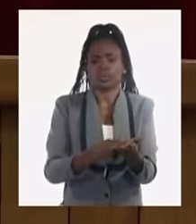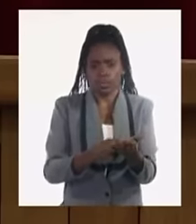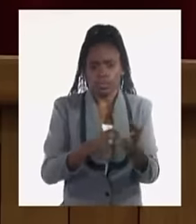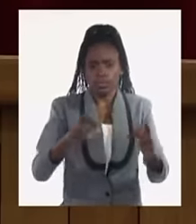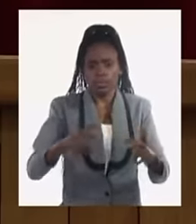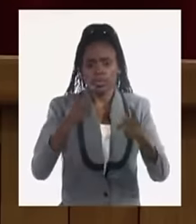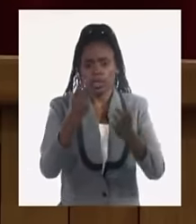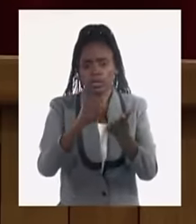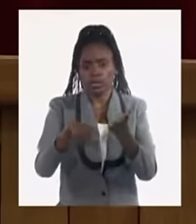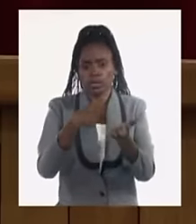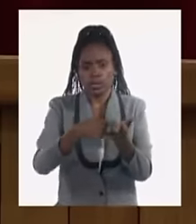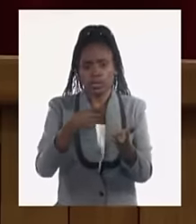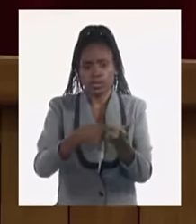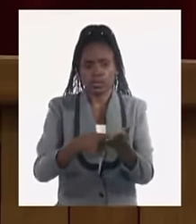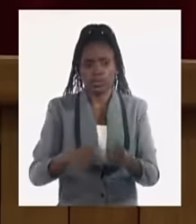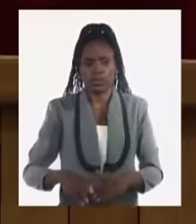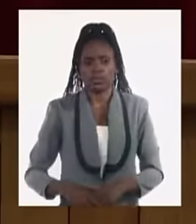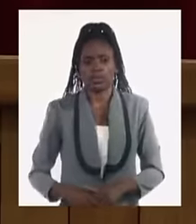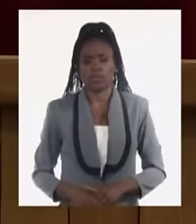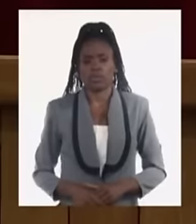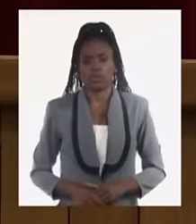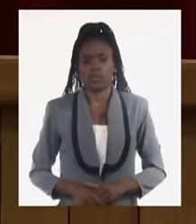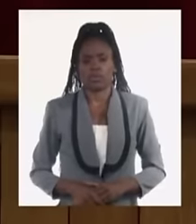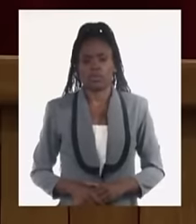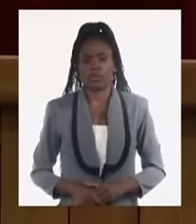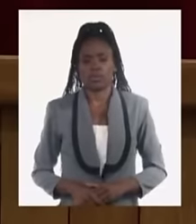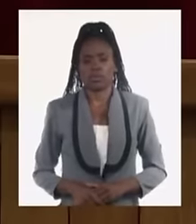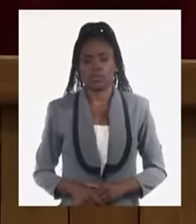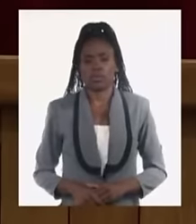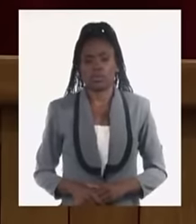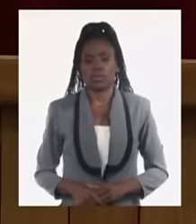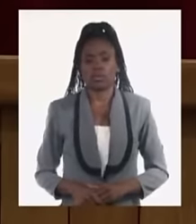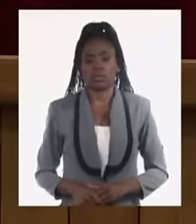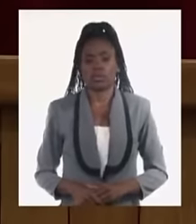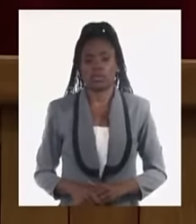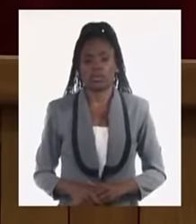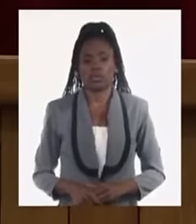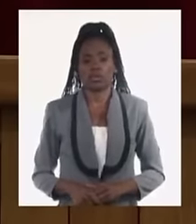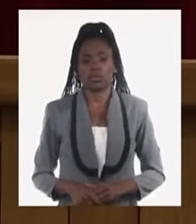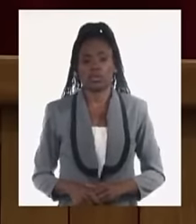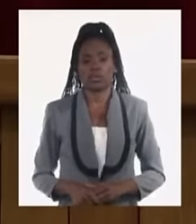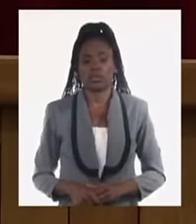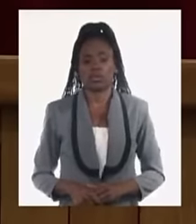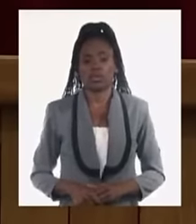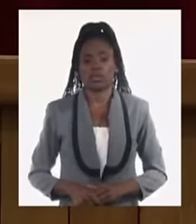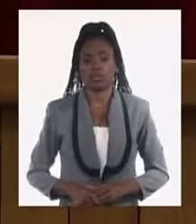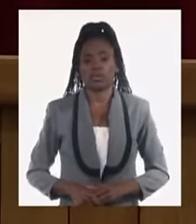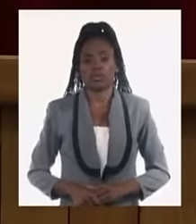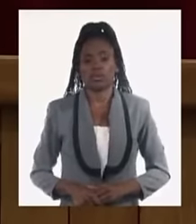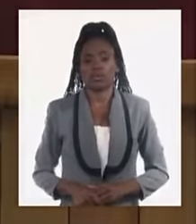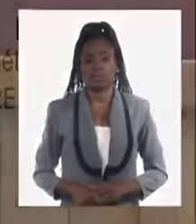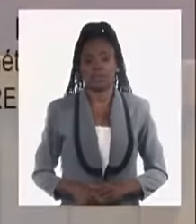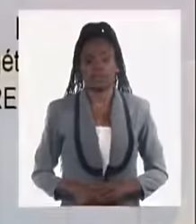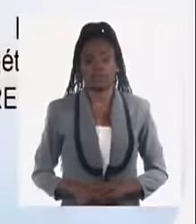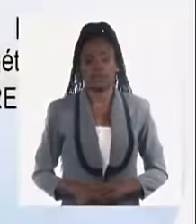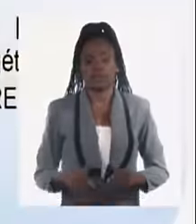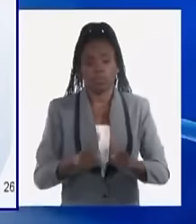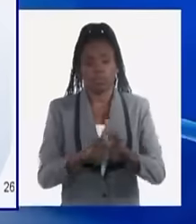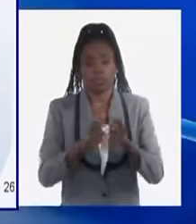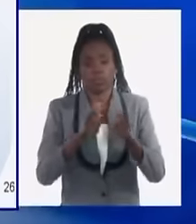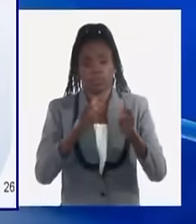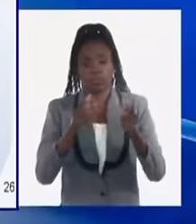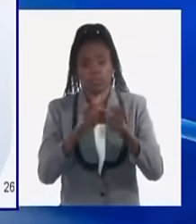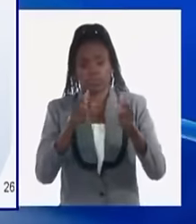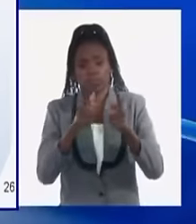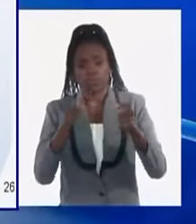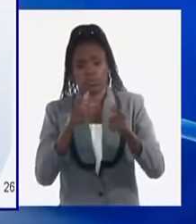deuda, lo cual nos permite avanzar en estos momentos complejos. Aumentar la participación de